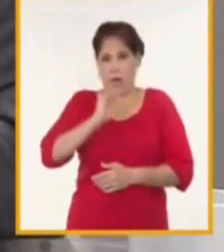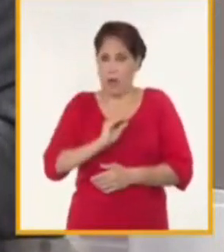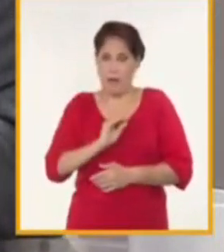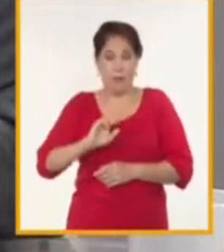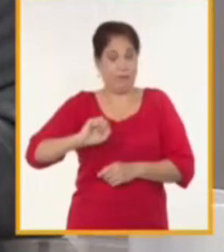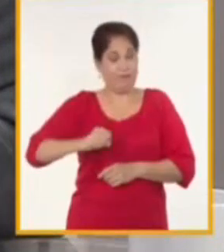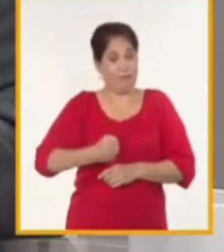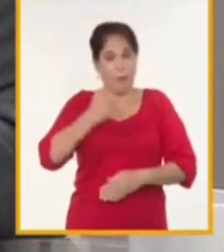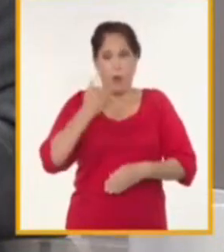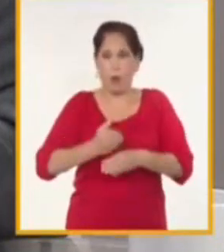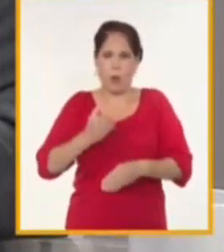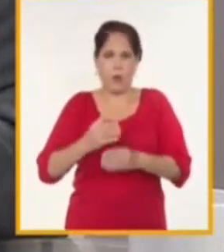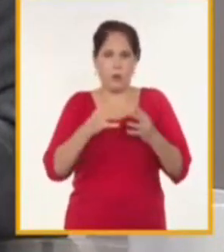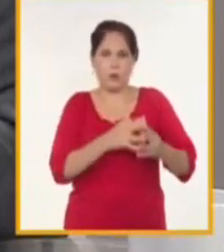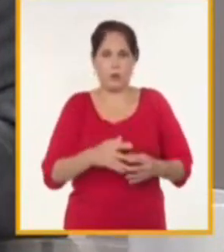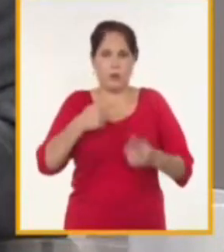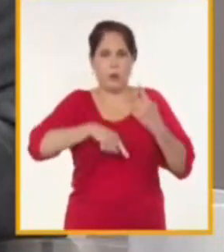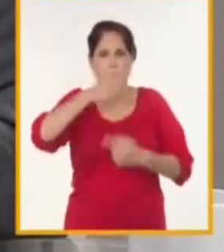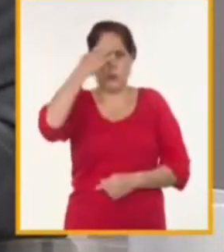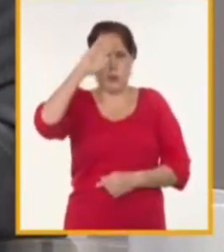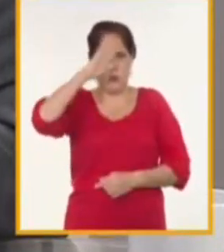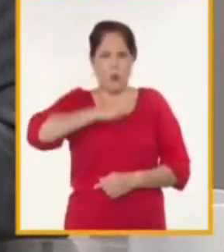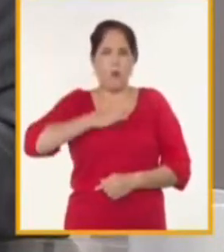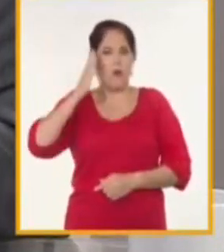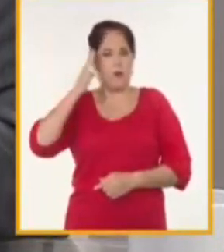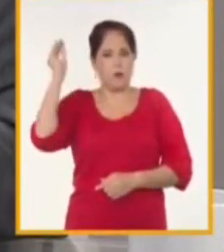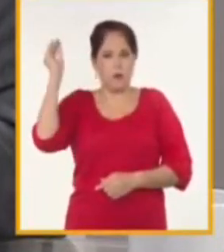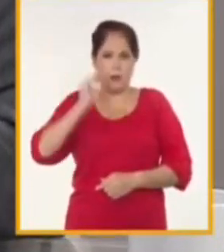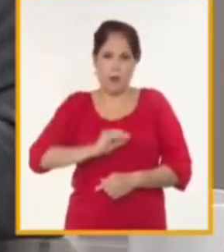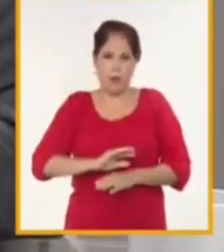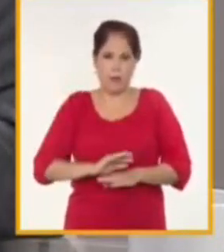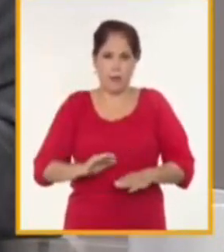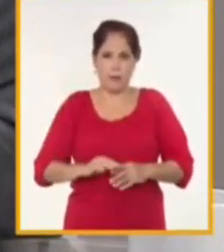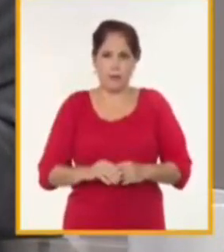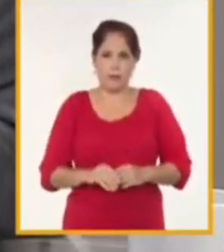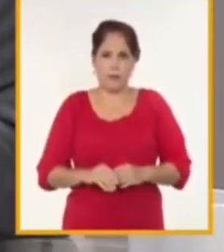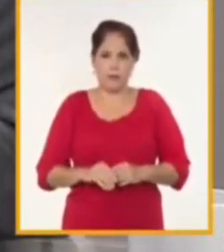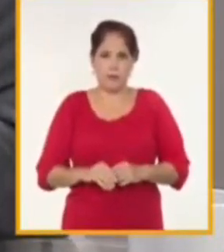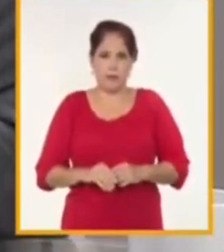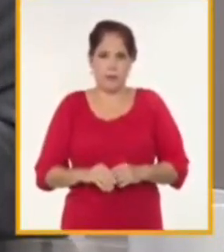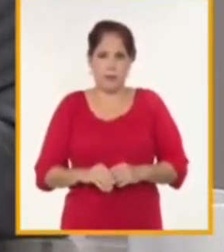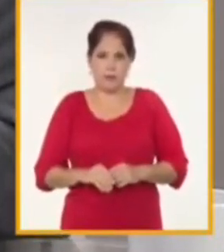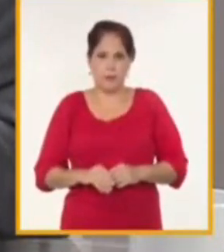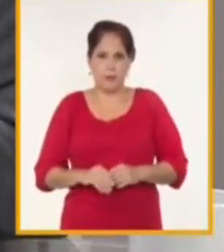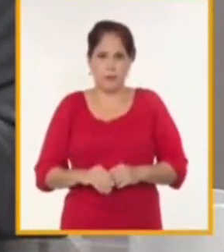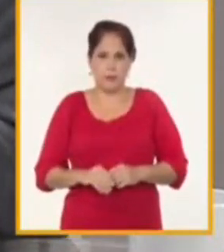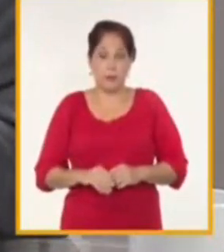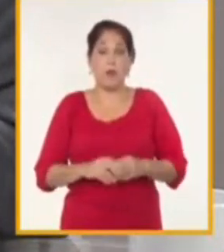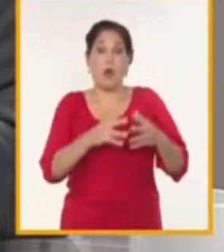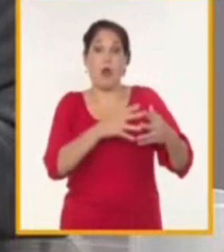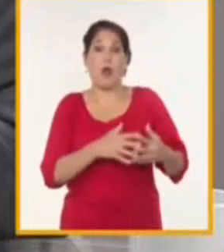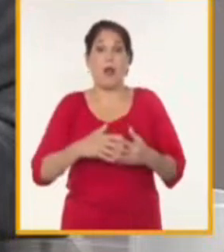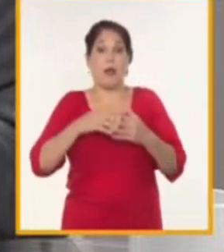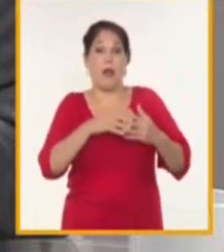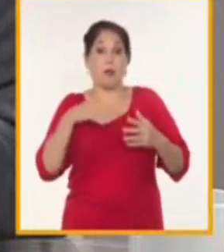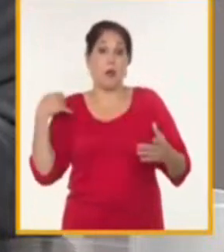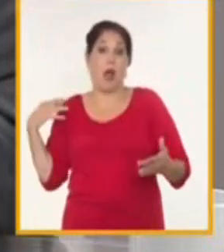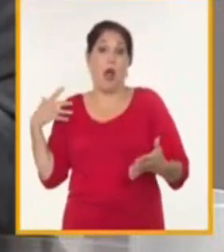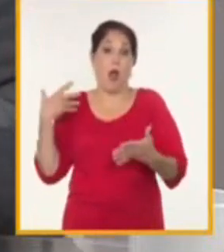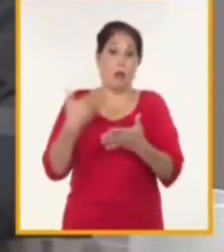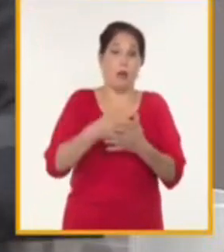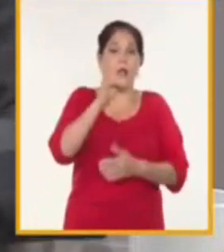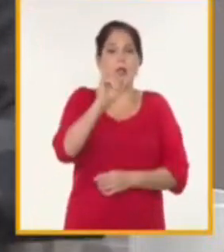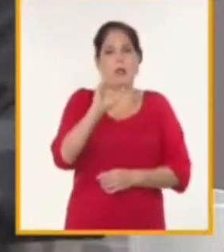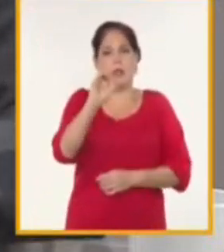recrudecido bloqueo económico, comercial y financiero que ha impuesto el gobierno de los Estados Unidos por más de 60 años a Cuba